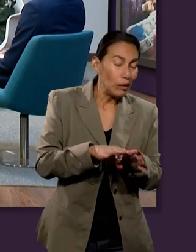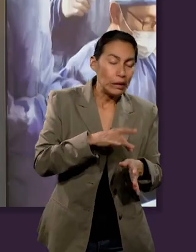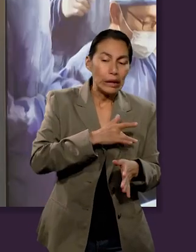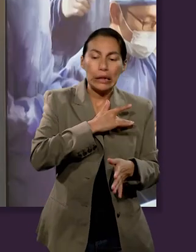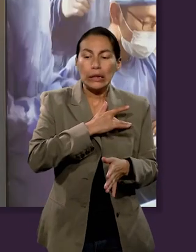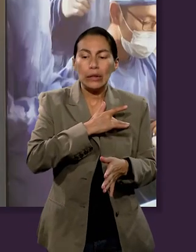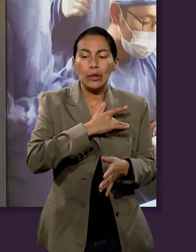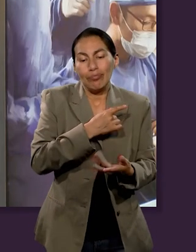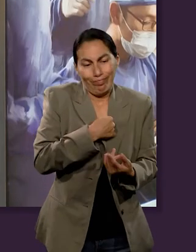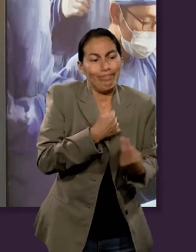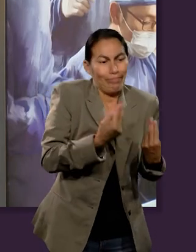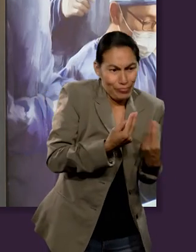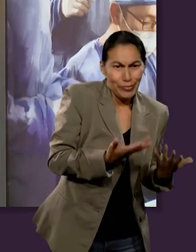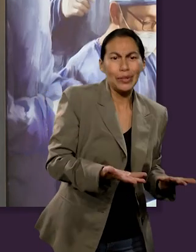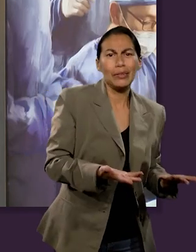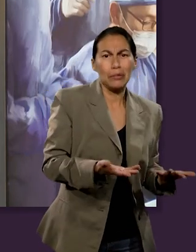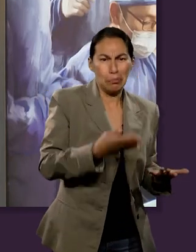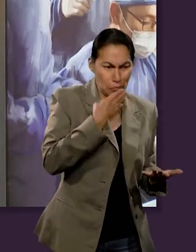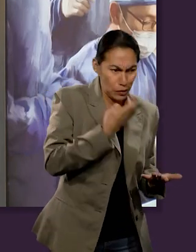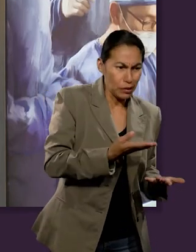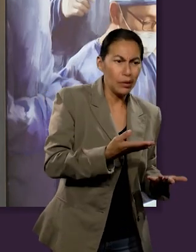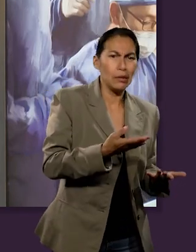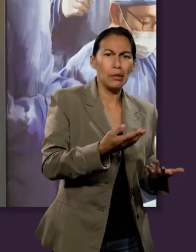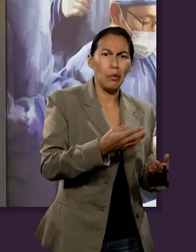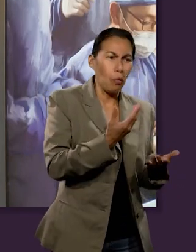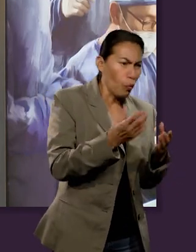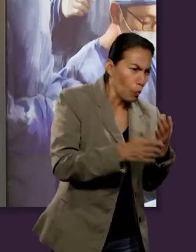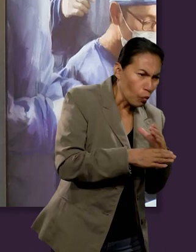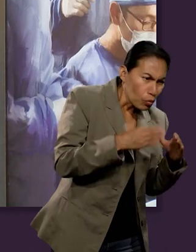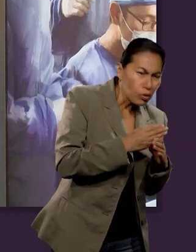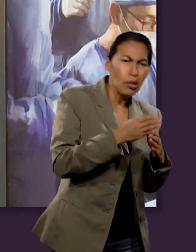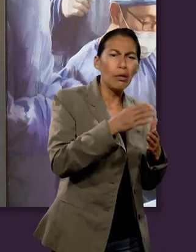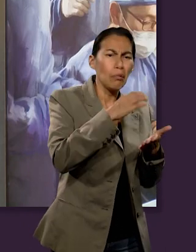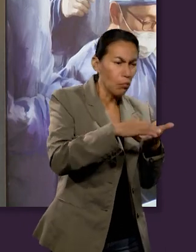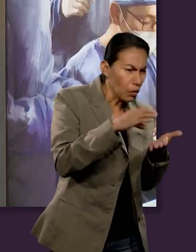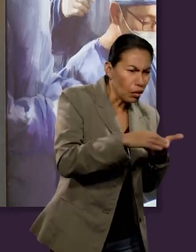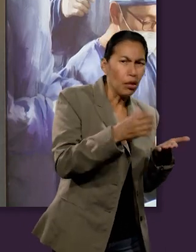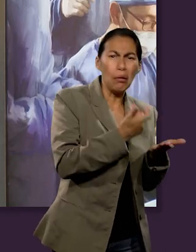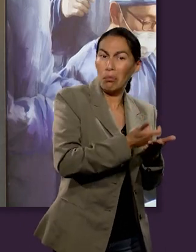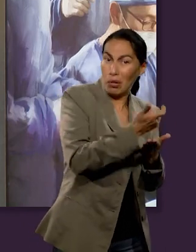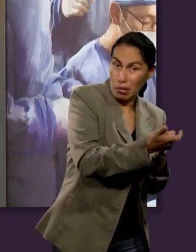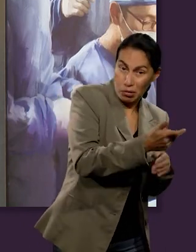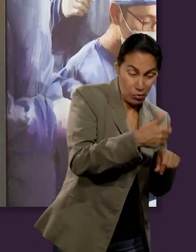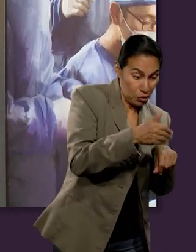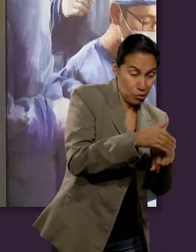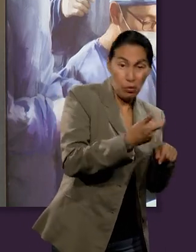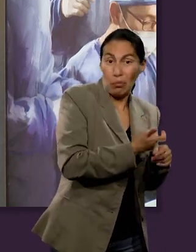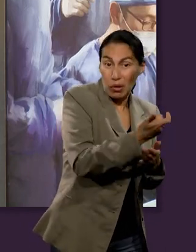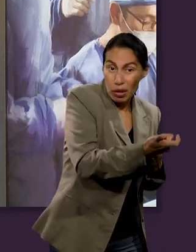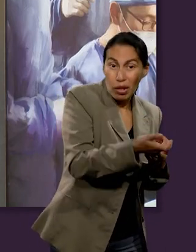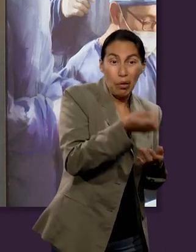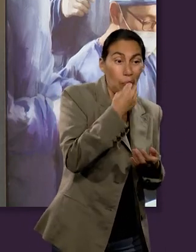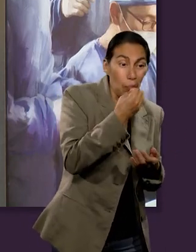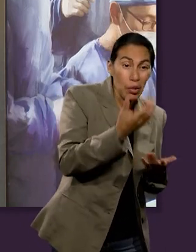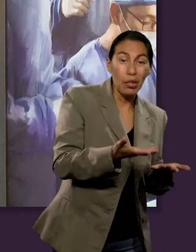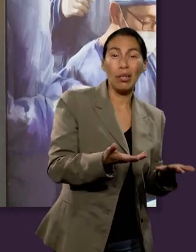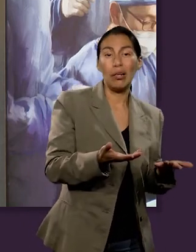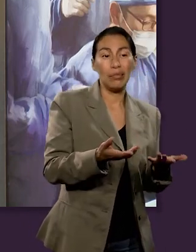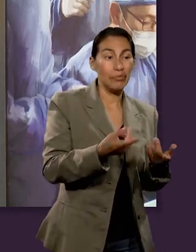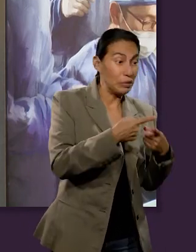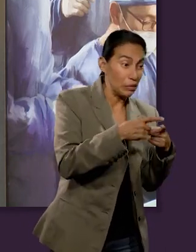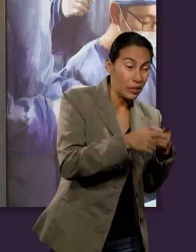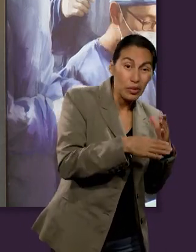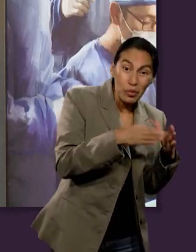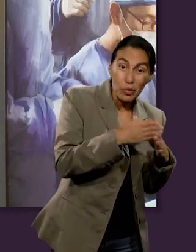hay veces que sentimos que pues nos hace bien el dinero, ¿no? Que necesitamos, no sé, pagar la matrícula o comer o alguna